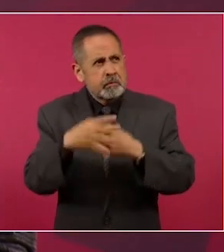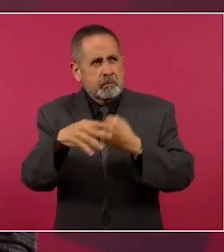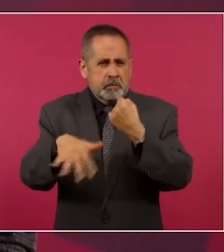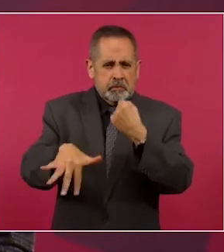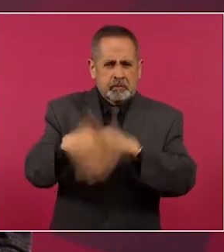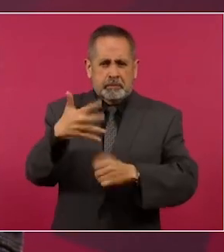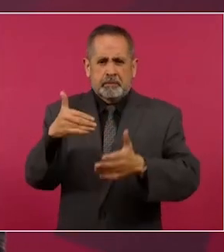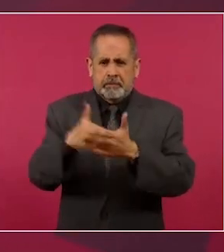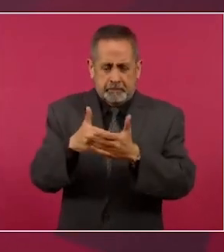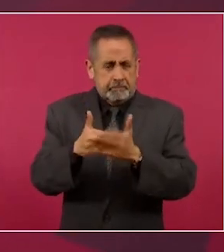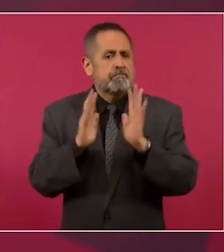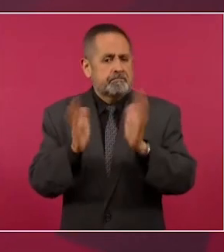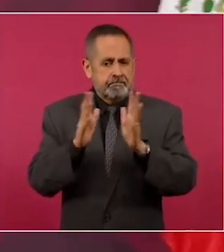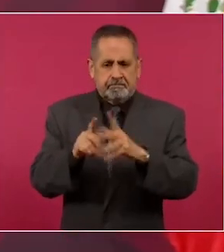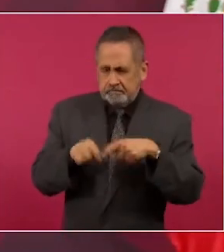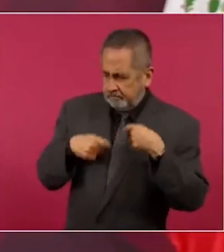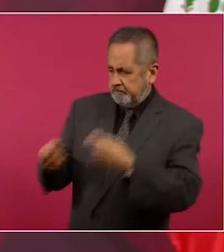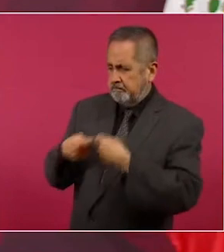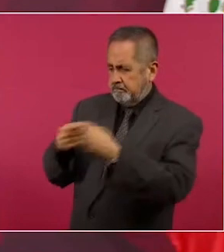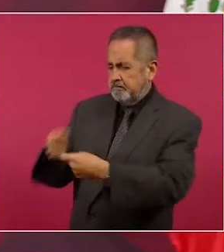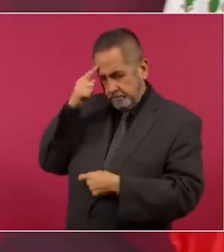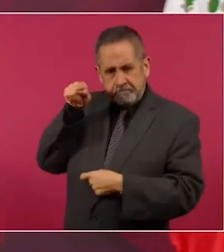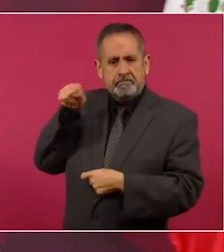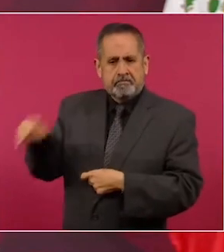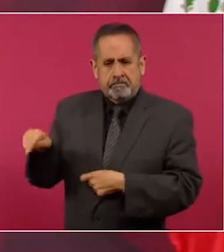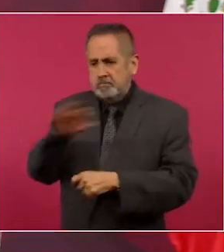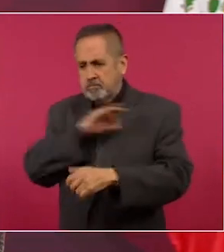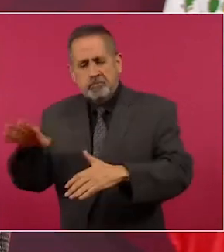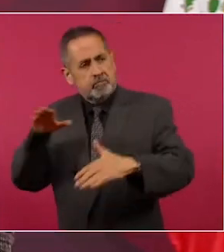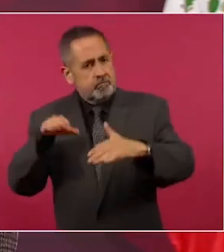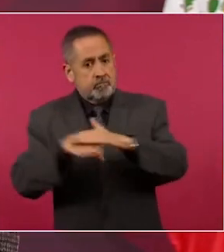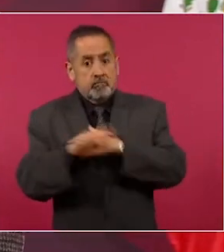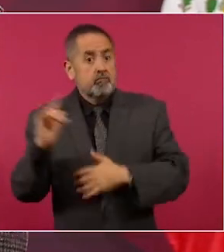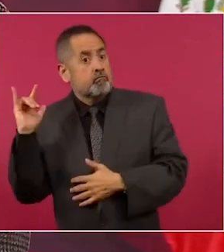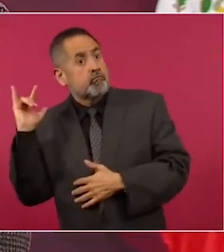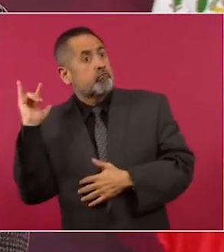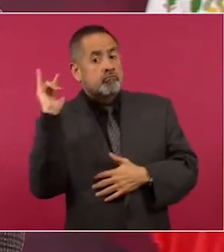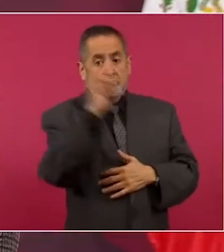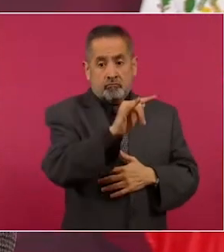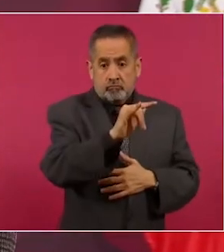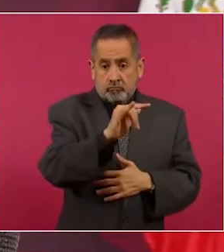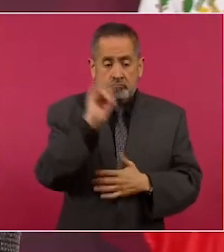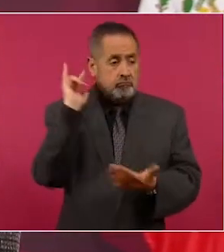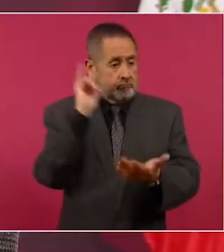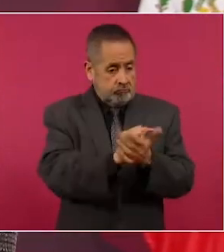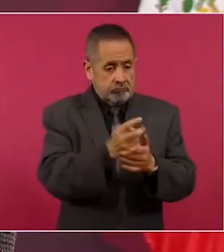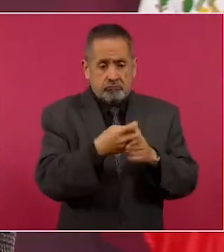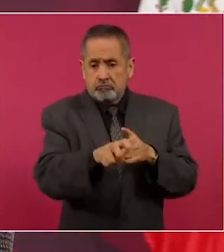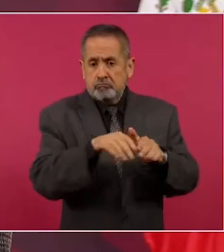ingresar por avión, ingresan,